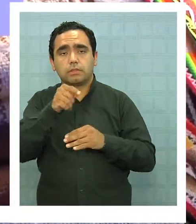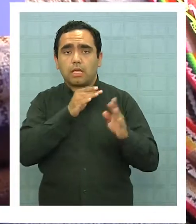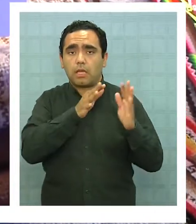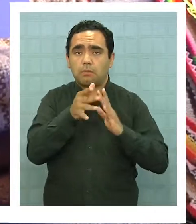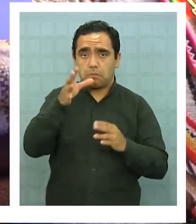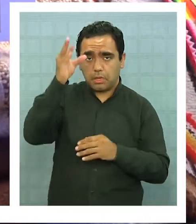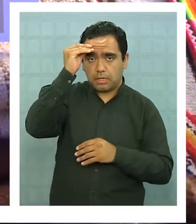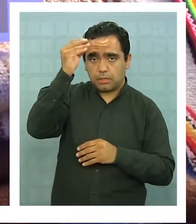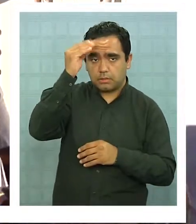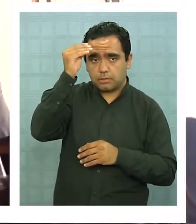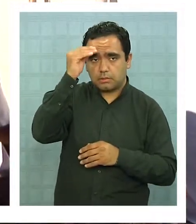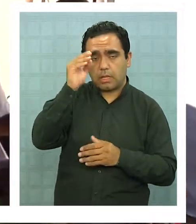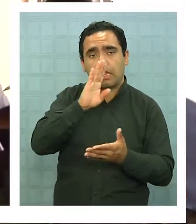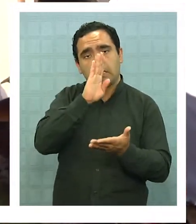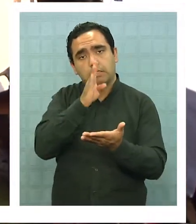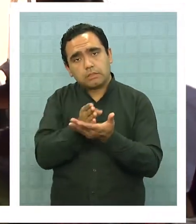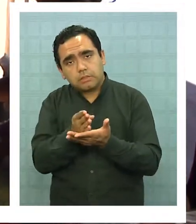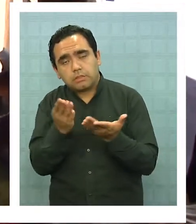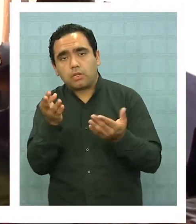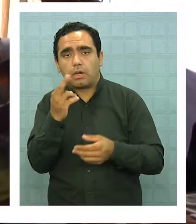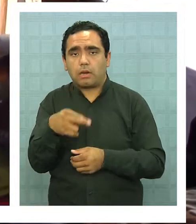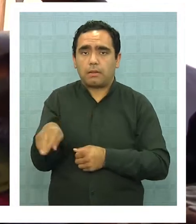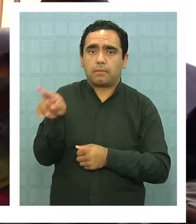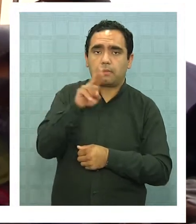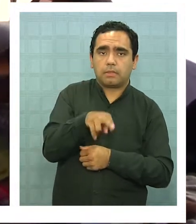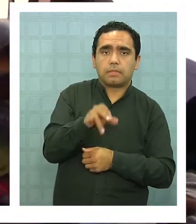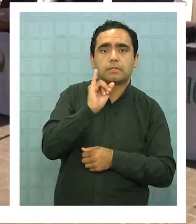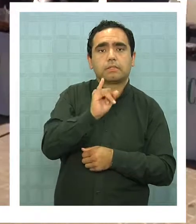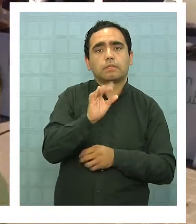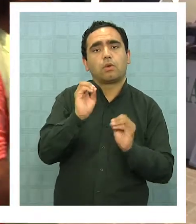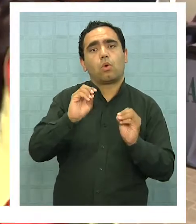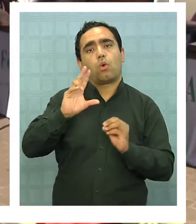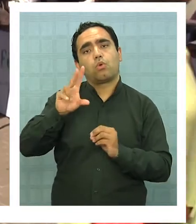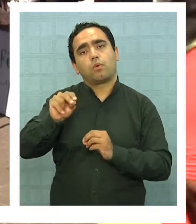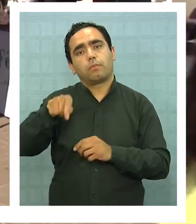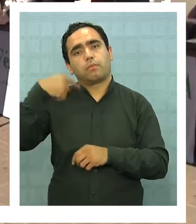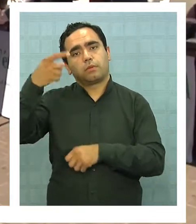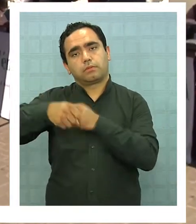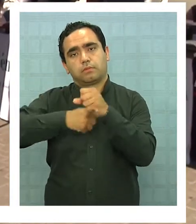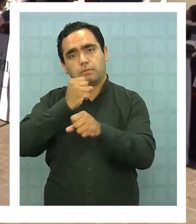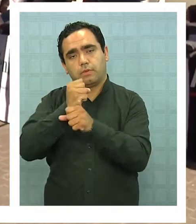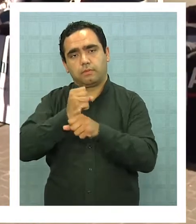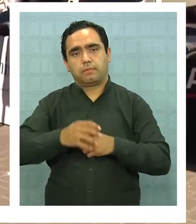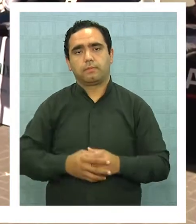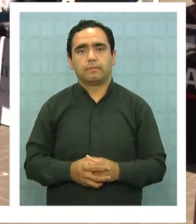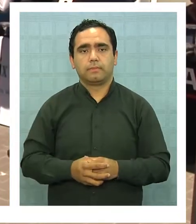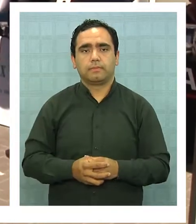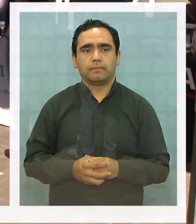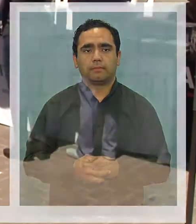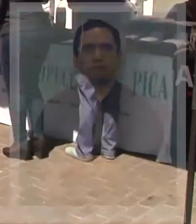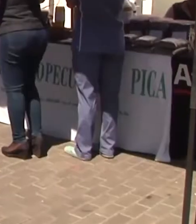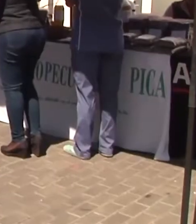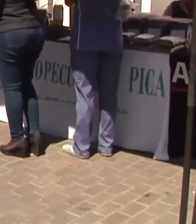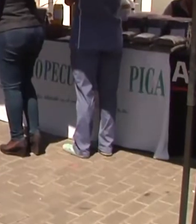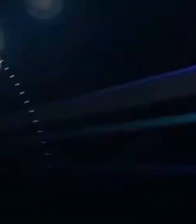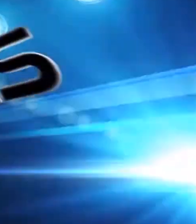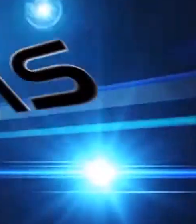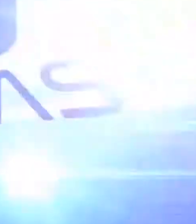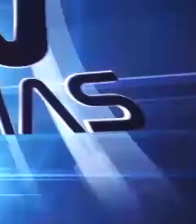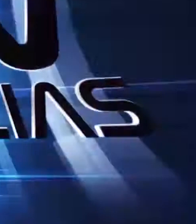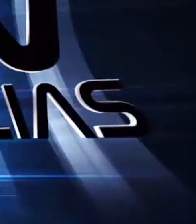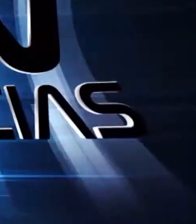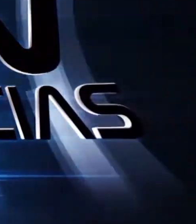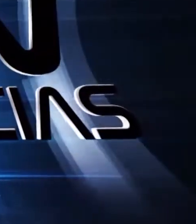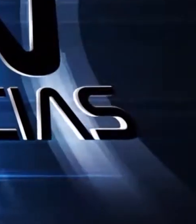experiencia, se tomará la decisión si se repite o no la exposición. El amor que yo te ofrezco es